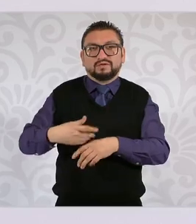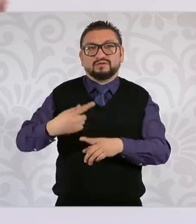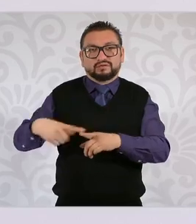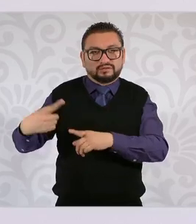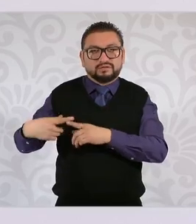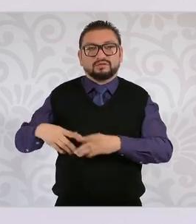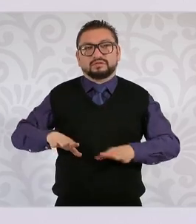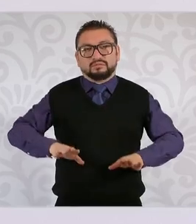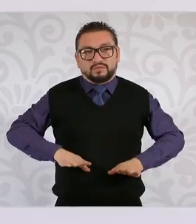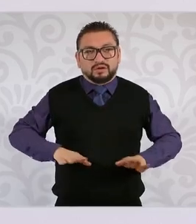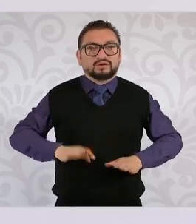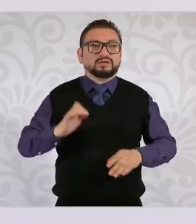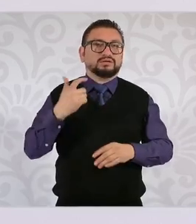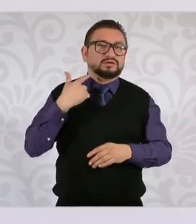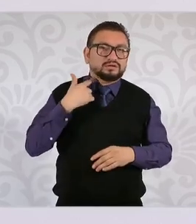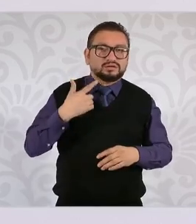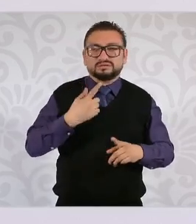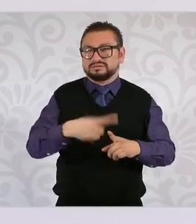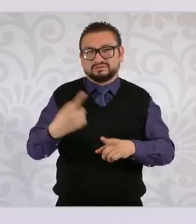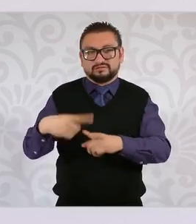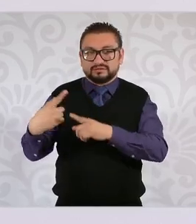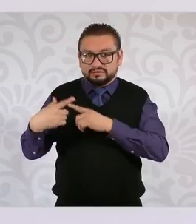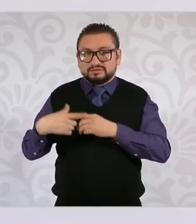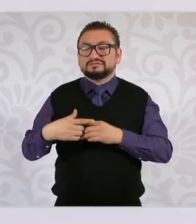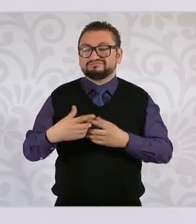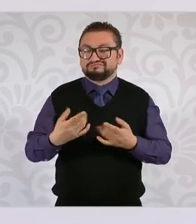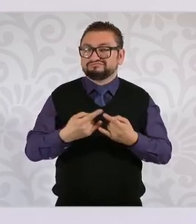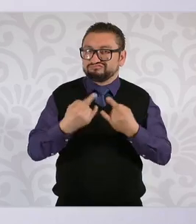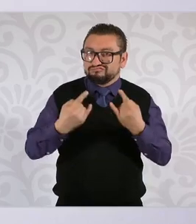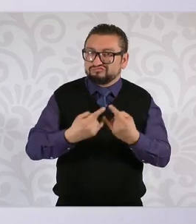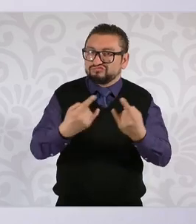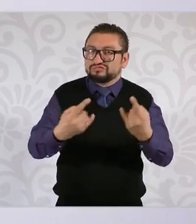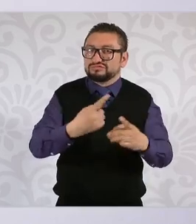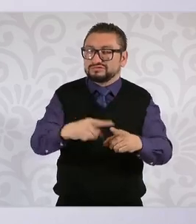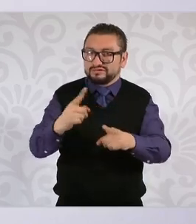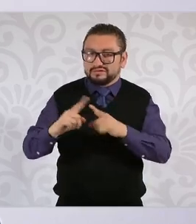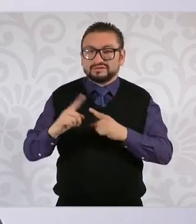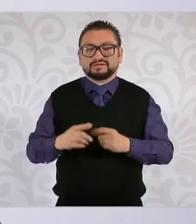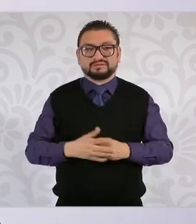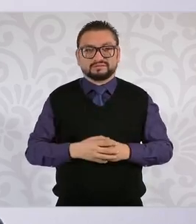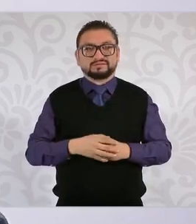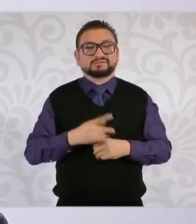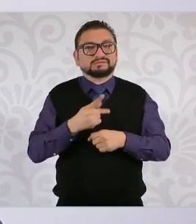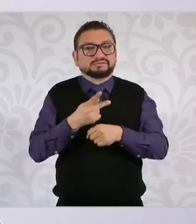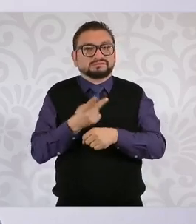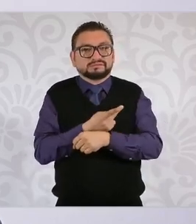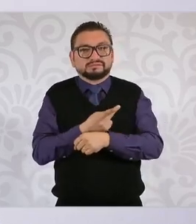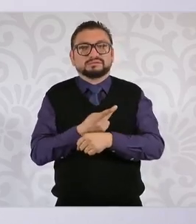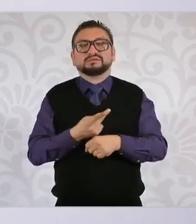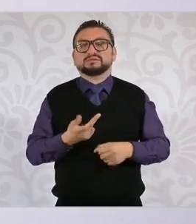pareja expareja en muchísimos casos y eso significa que había un